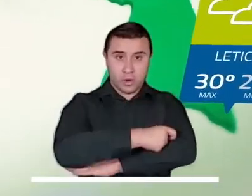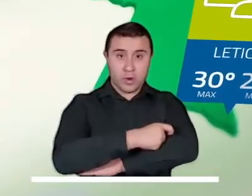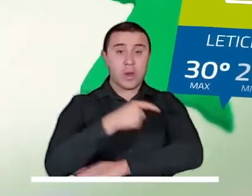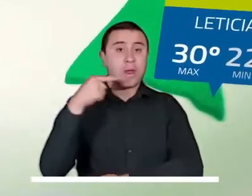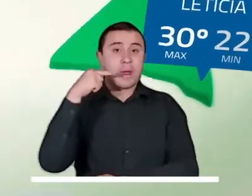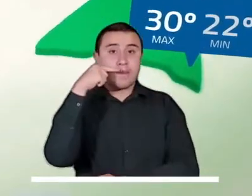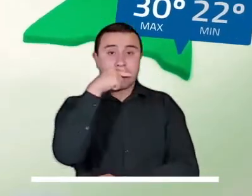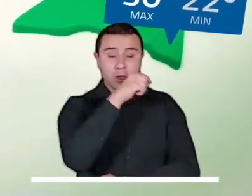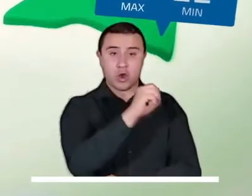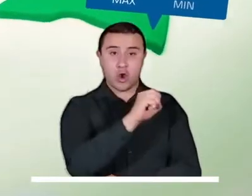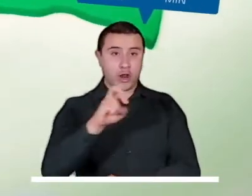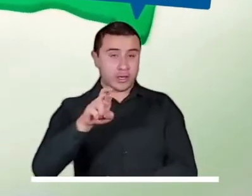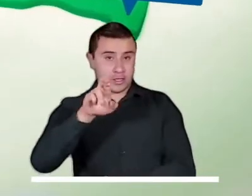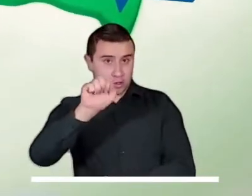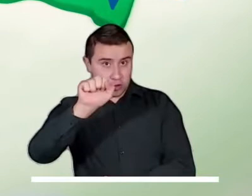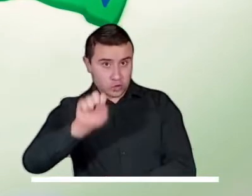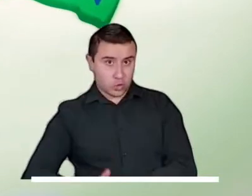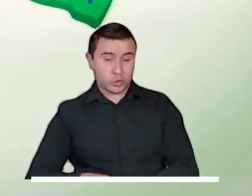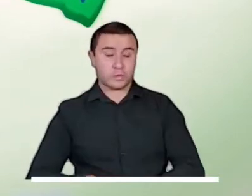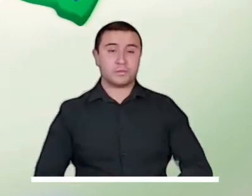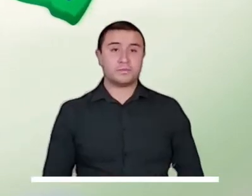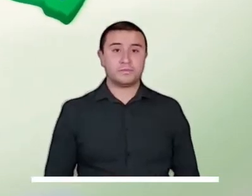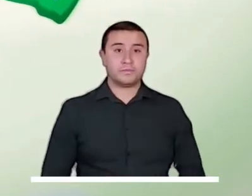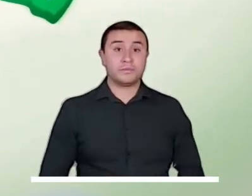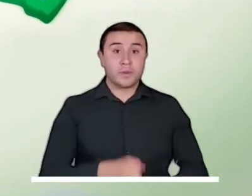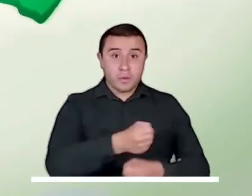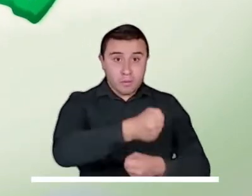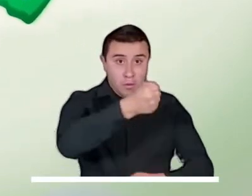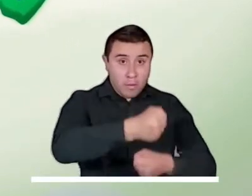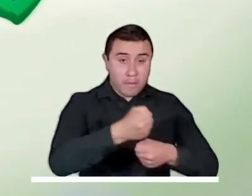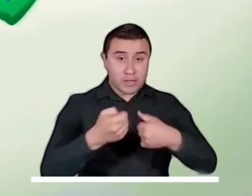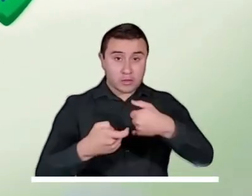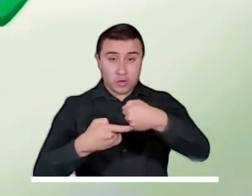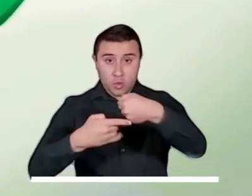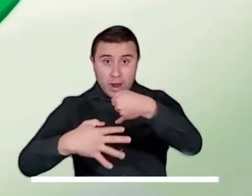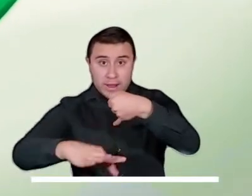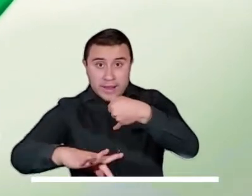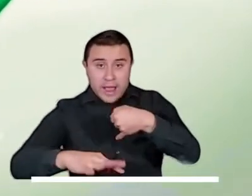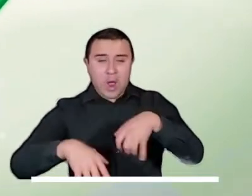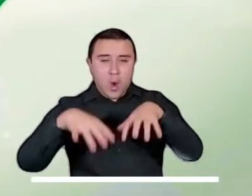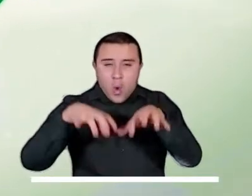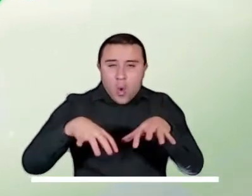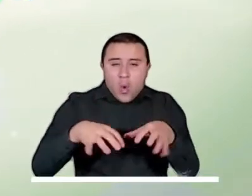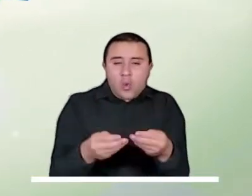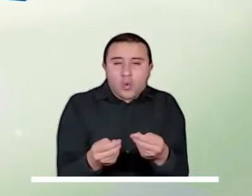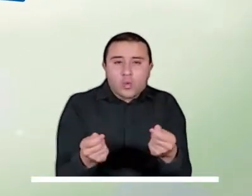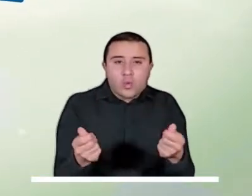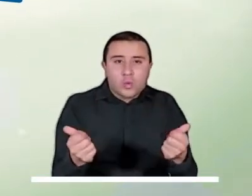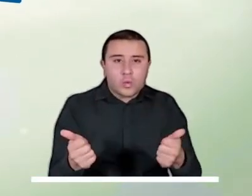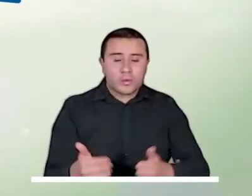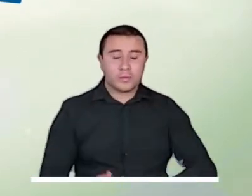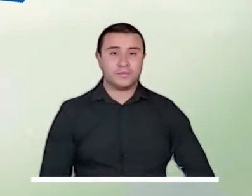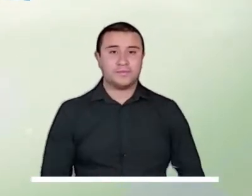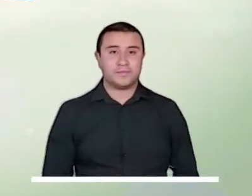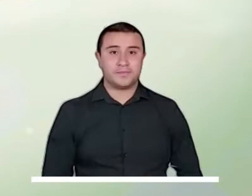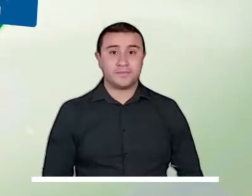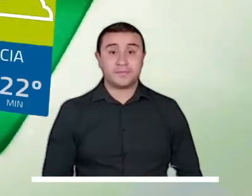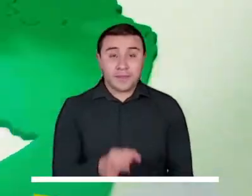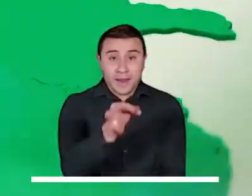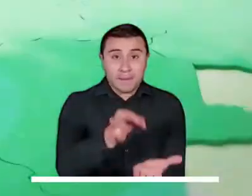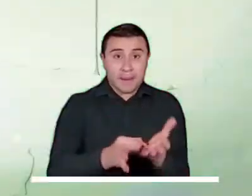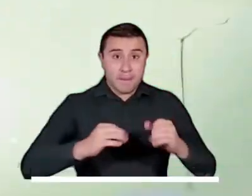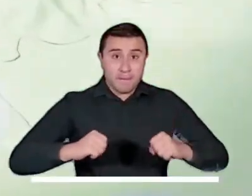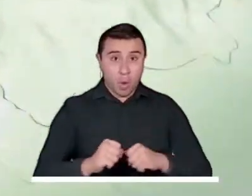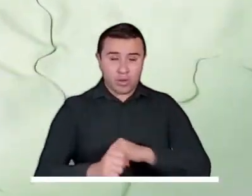de Caquetá y Putumayo, así como en el oriente y sur de Amazonas. En el sur de Baupés y oriente de Guainía se anticipan lloviznas.